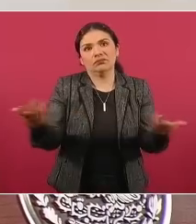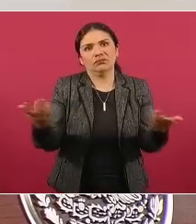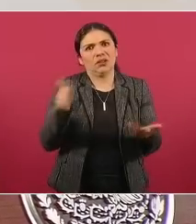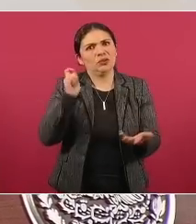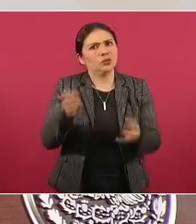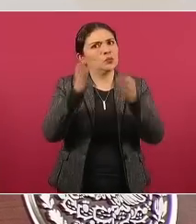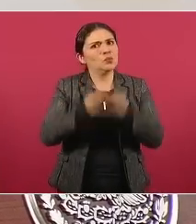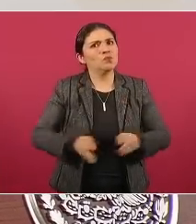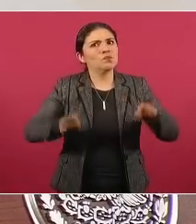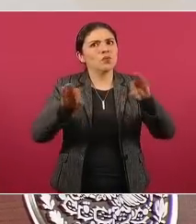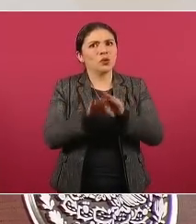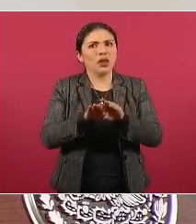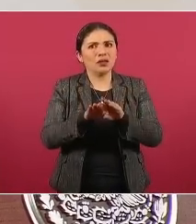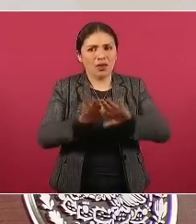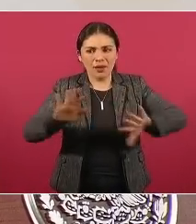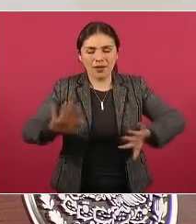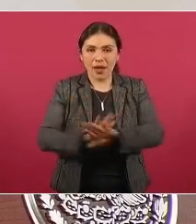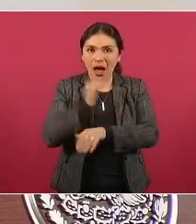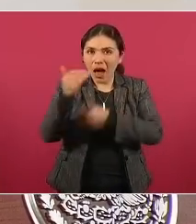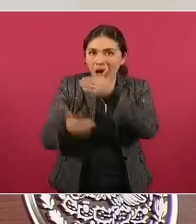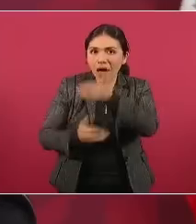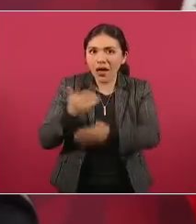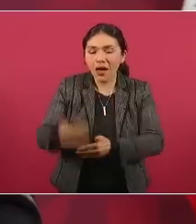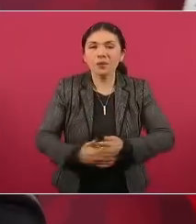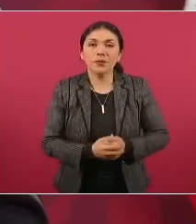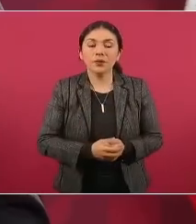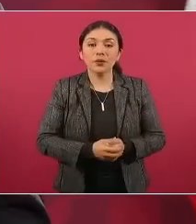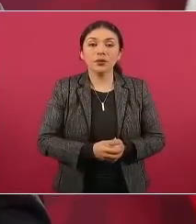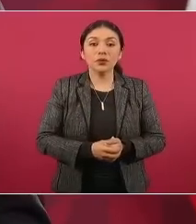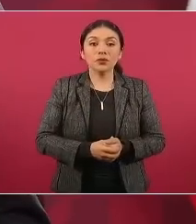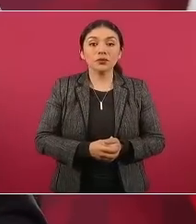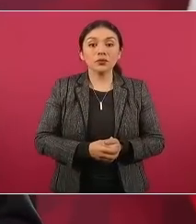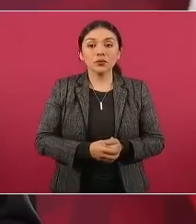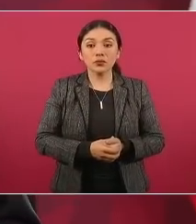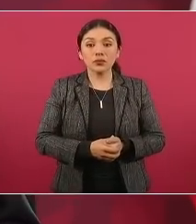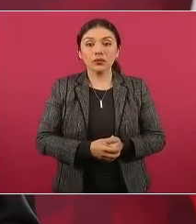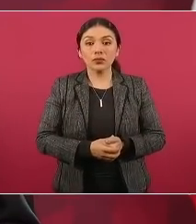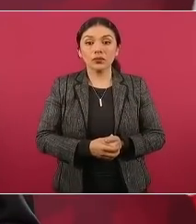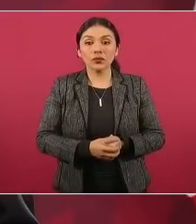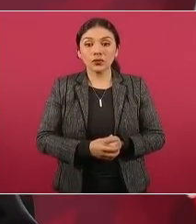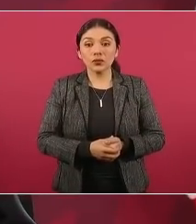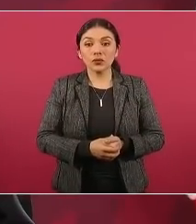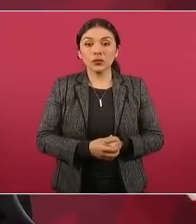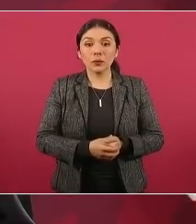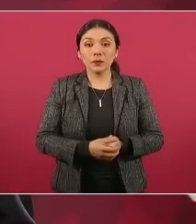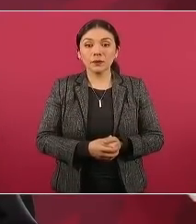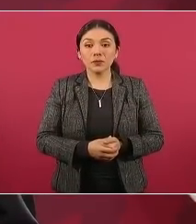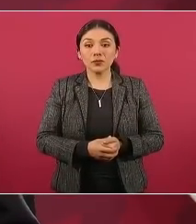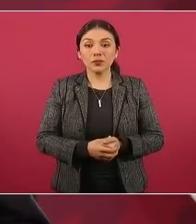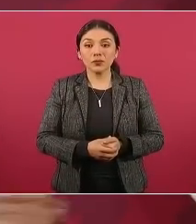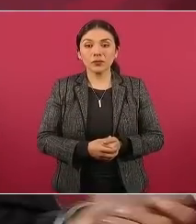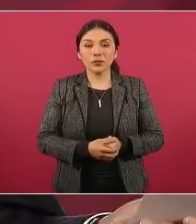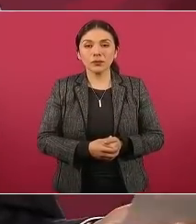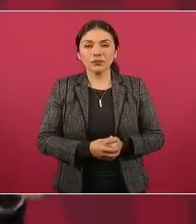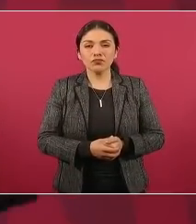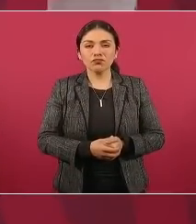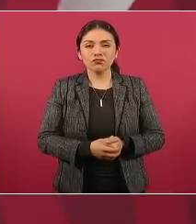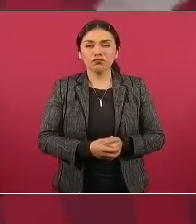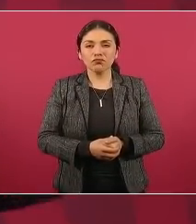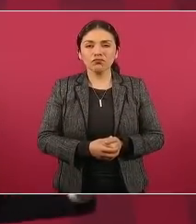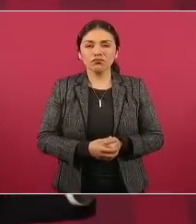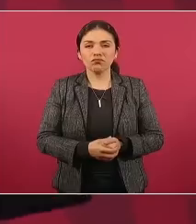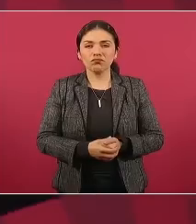la defensa nacional a un wey que era el gato del secretario en ese entonces que no se enteraba lo que hacía su jefe